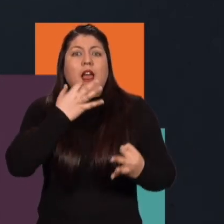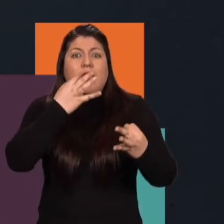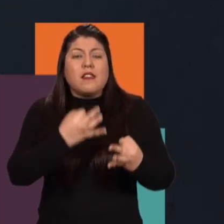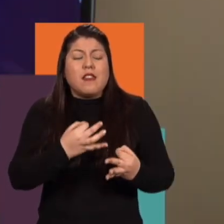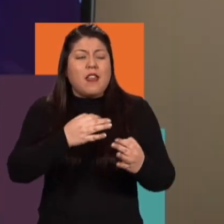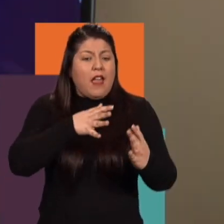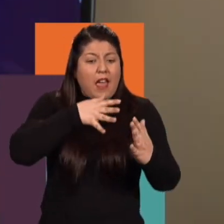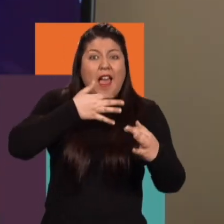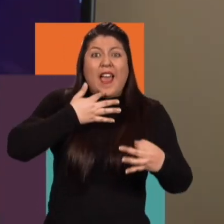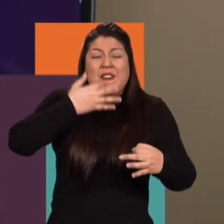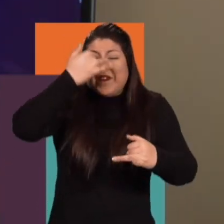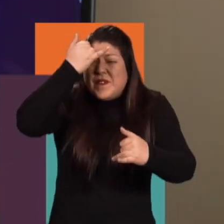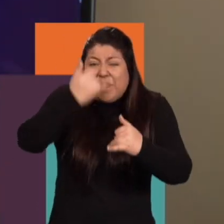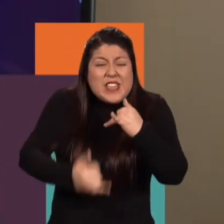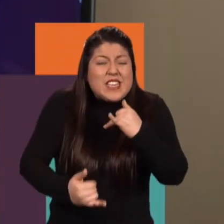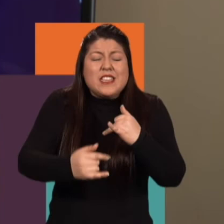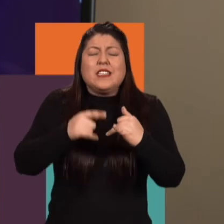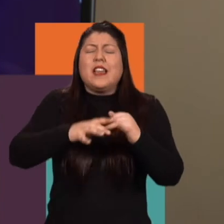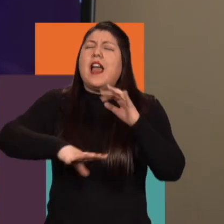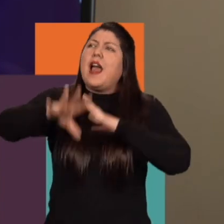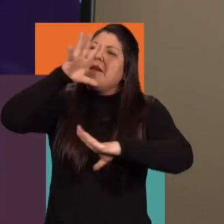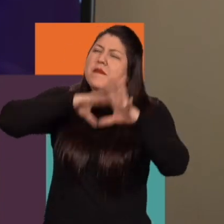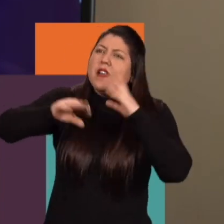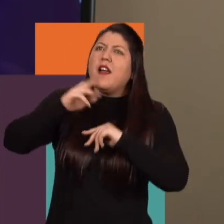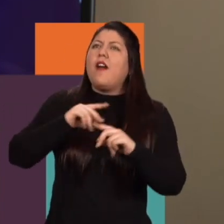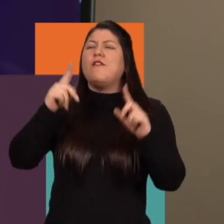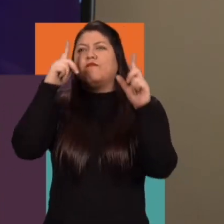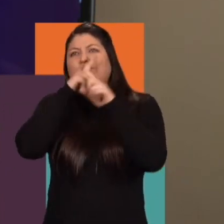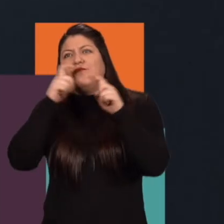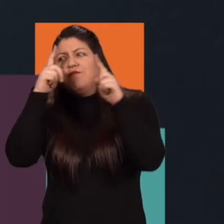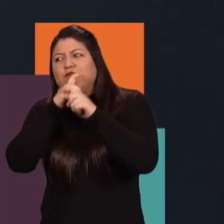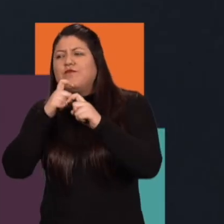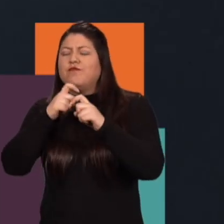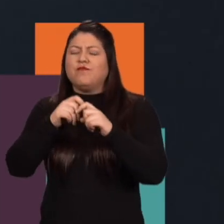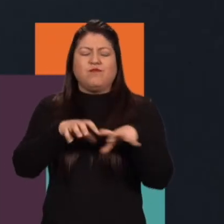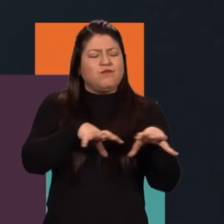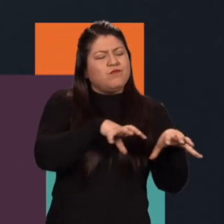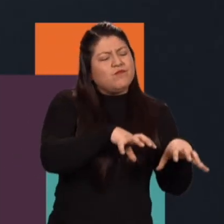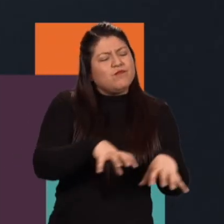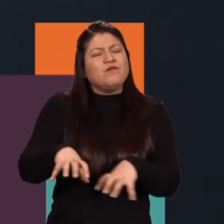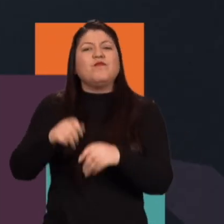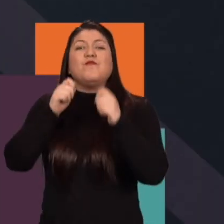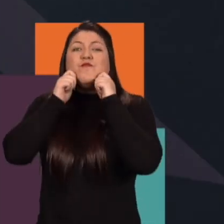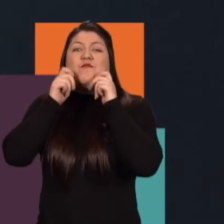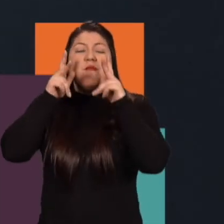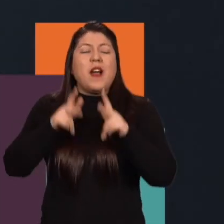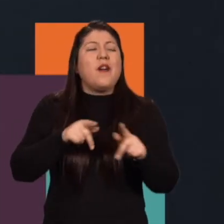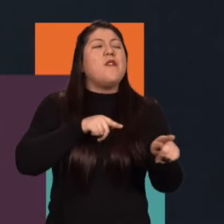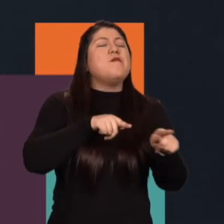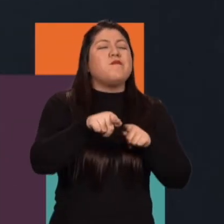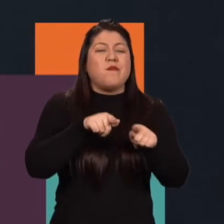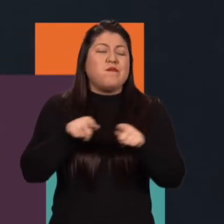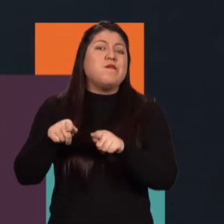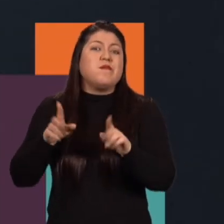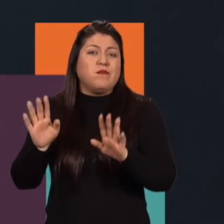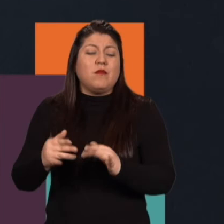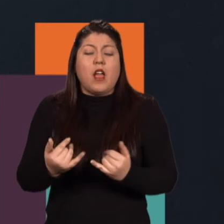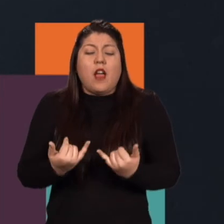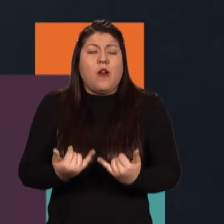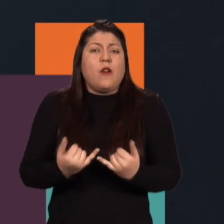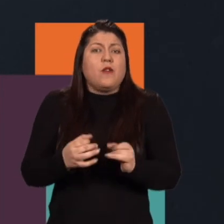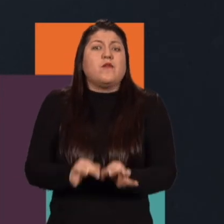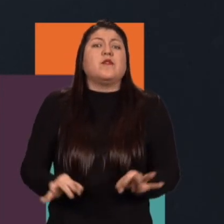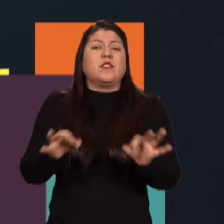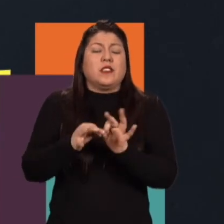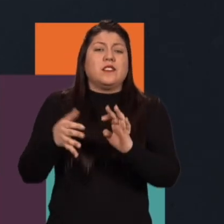para que al final si sea una vaina de reflexión o de aprendizaje en cuanto a a los comportamientos